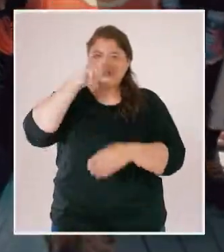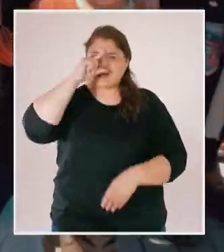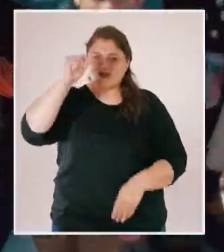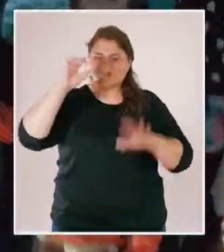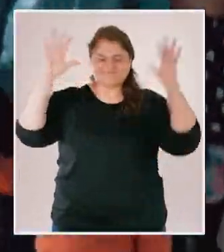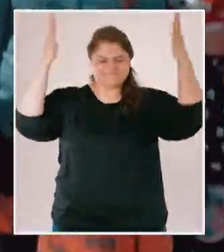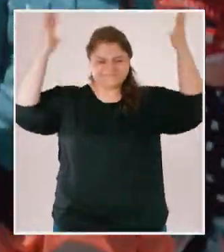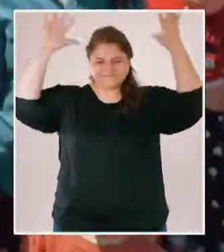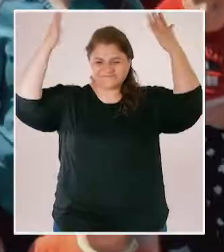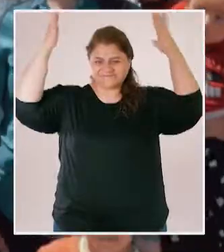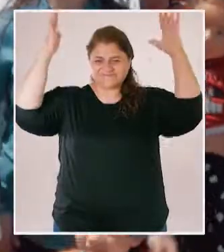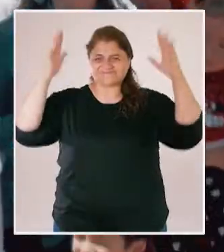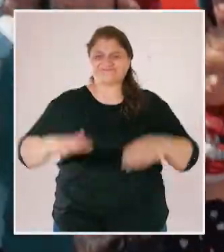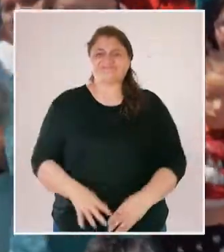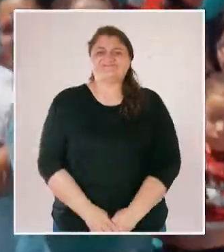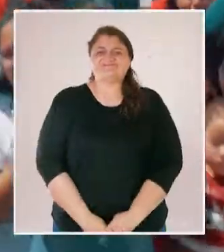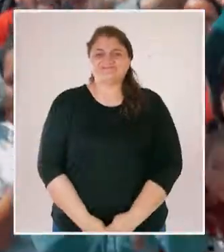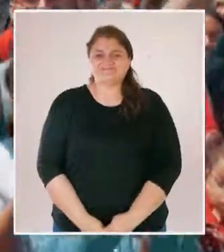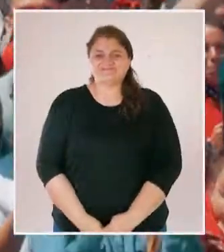¡Carol Cariola!